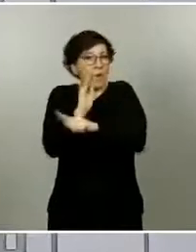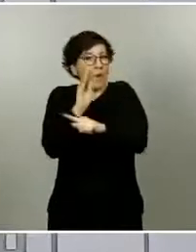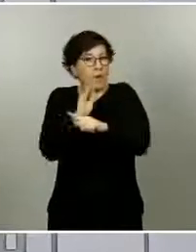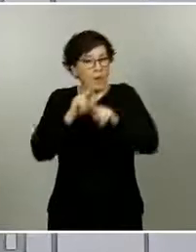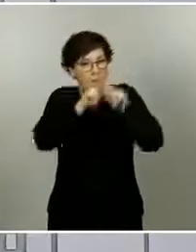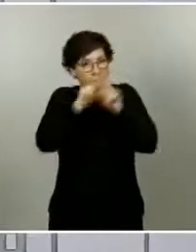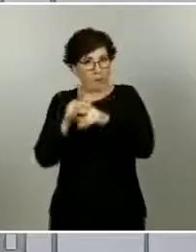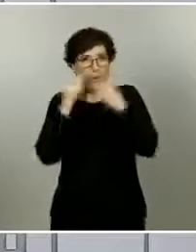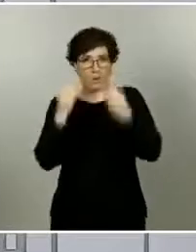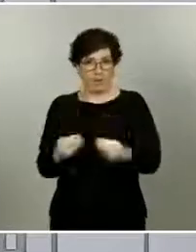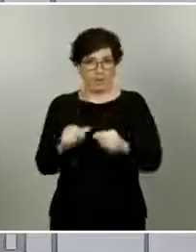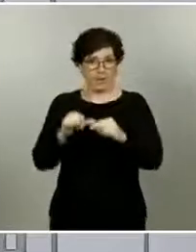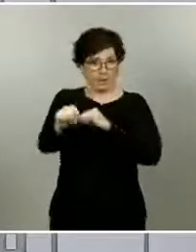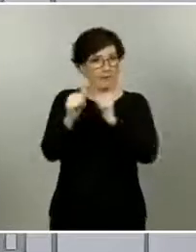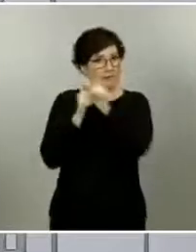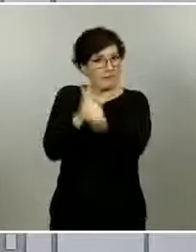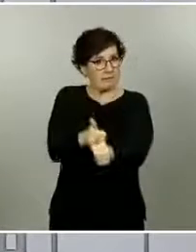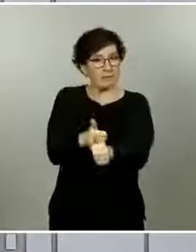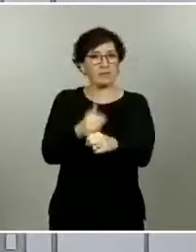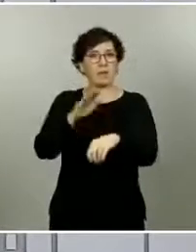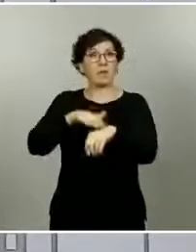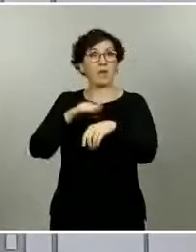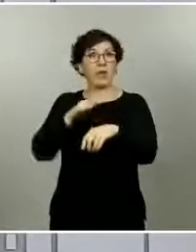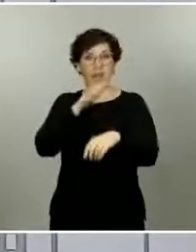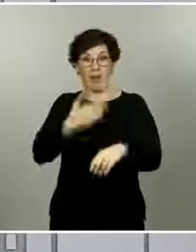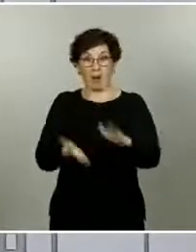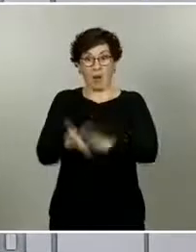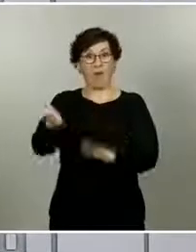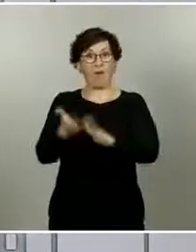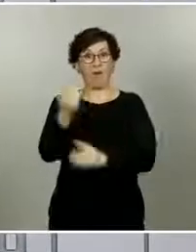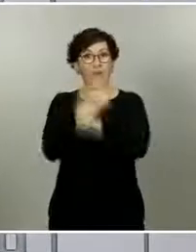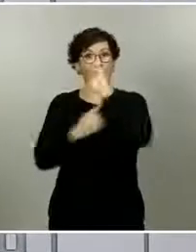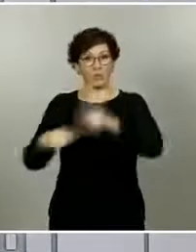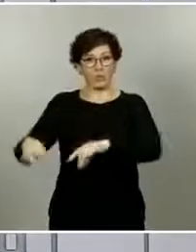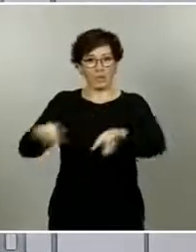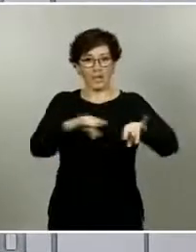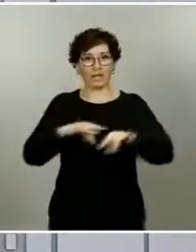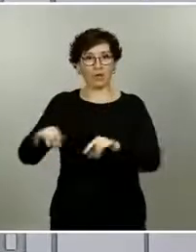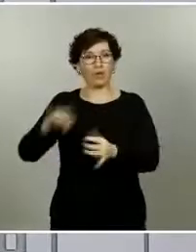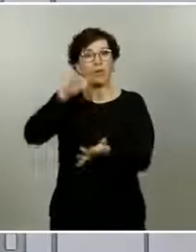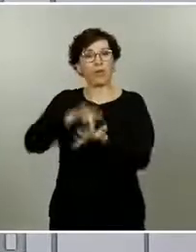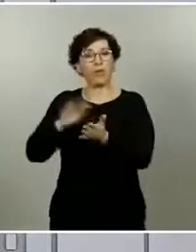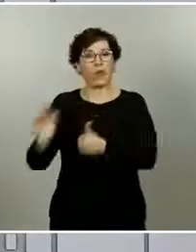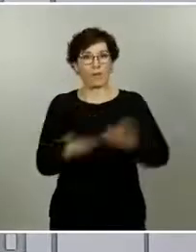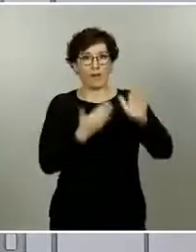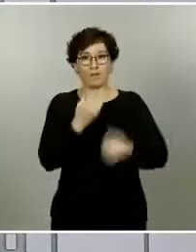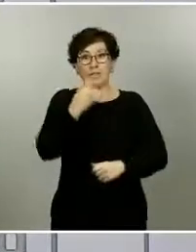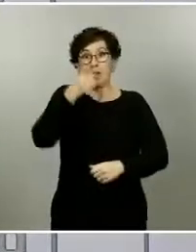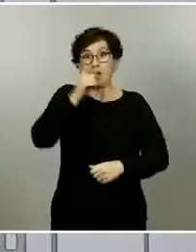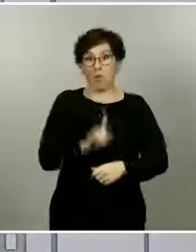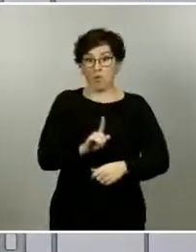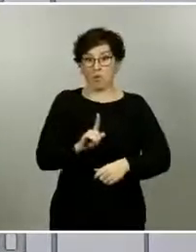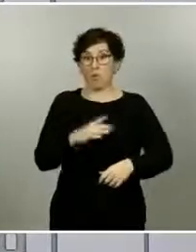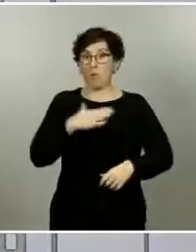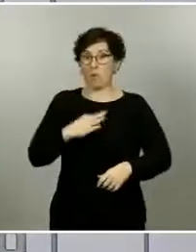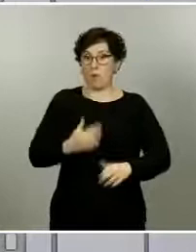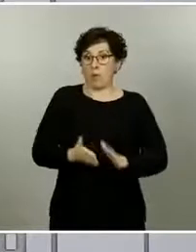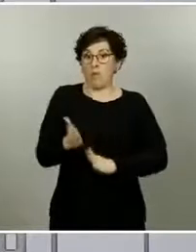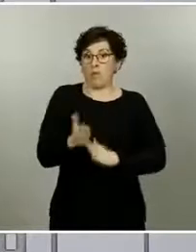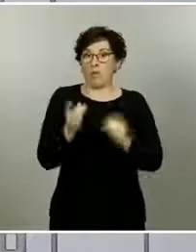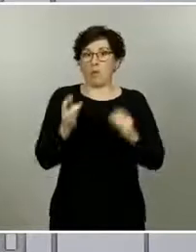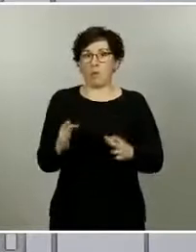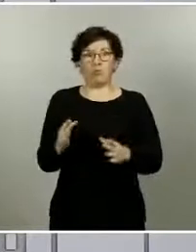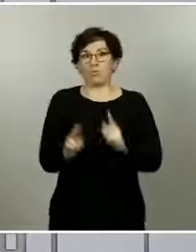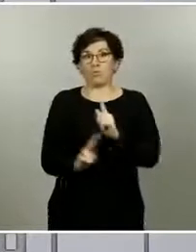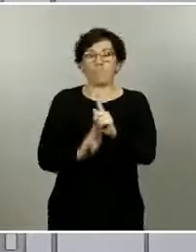este periodo en el que estamos, en el que muchos territorios van pasando a la fase 1 y algunos incluso podrán pasar dentro de no mucho